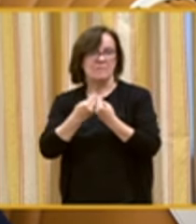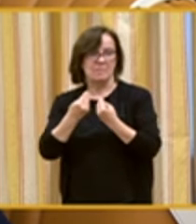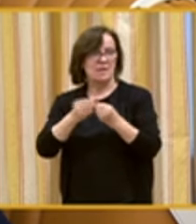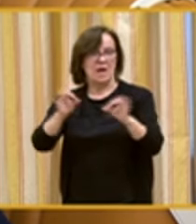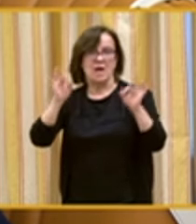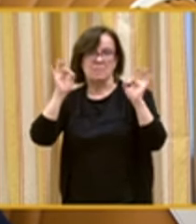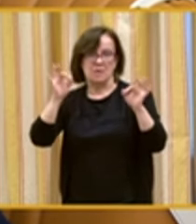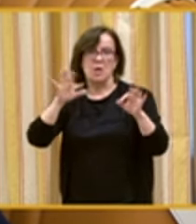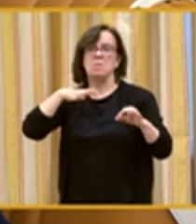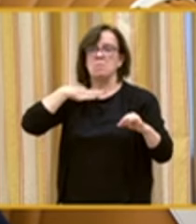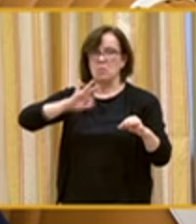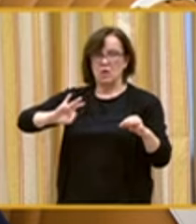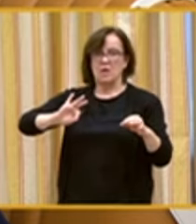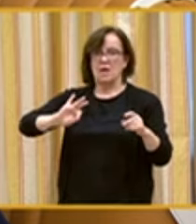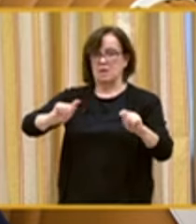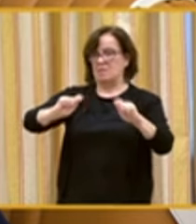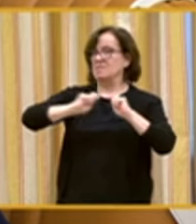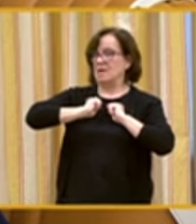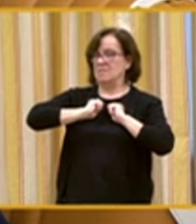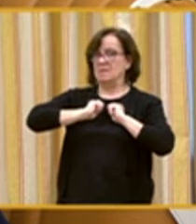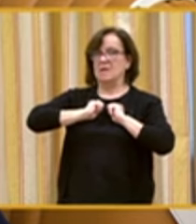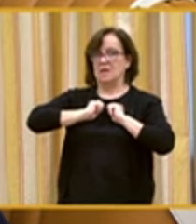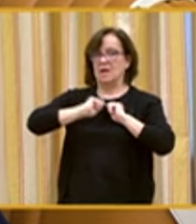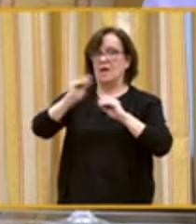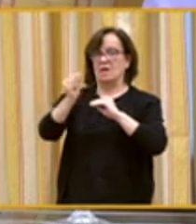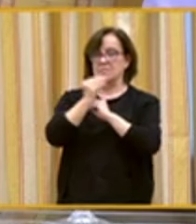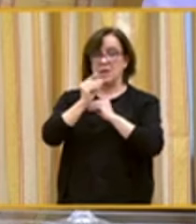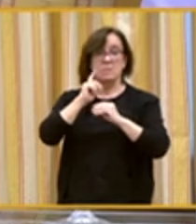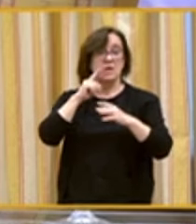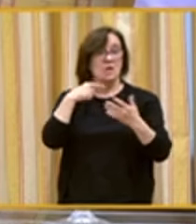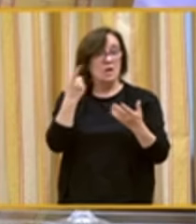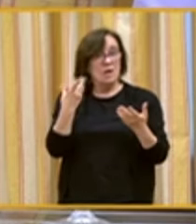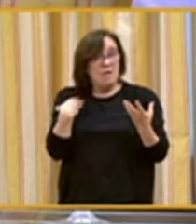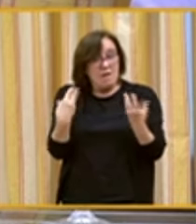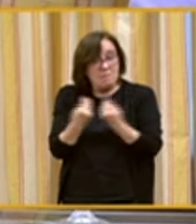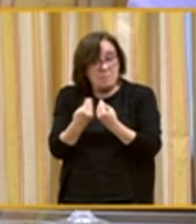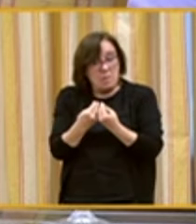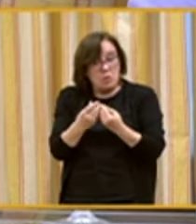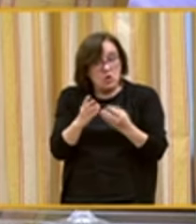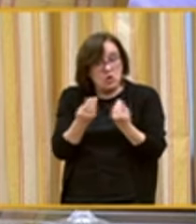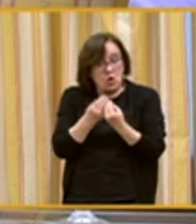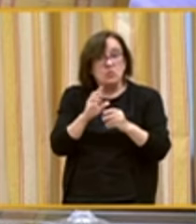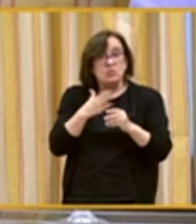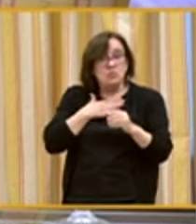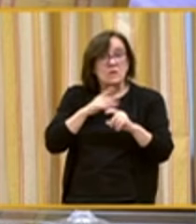para poderlo recibir, aunque vivamos con nuestras familias.